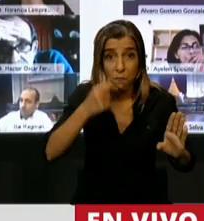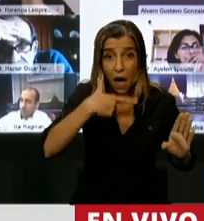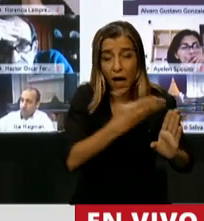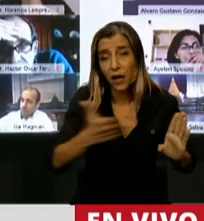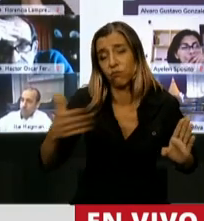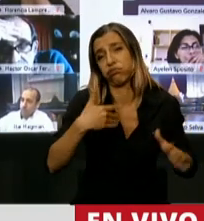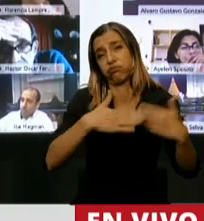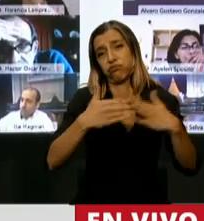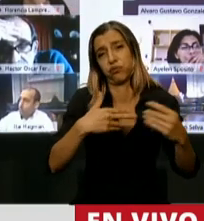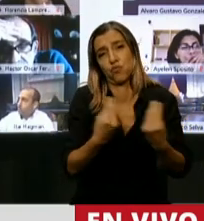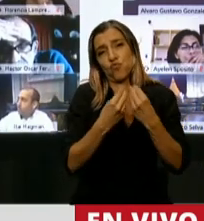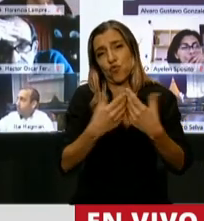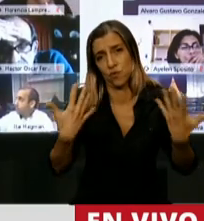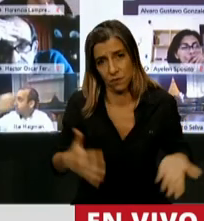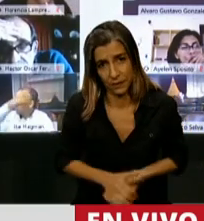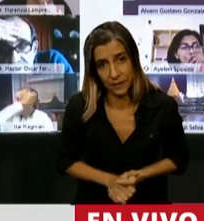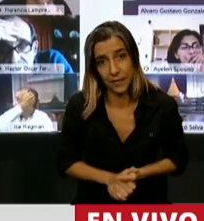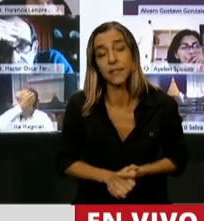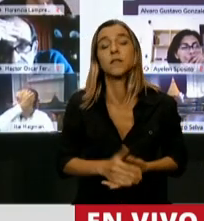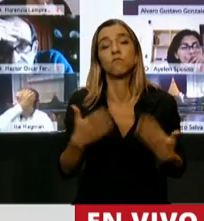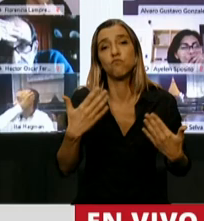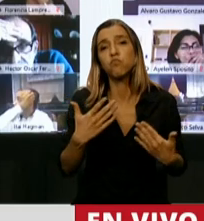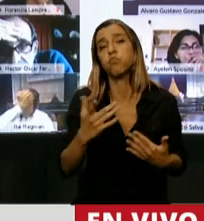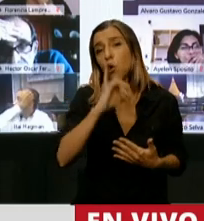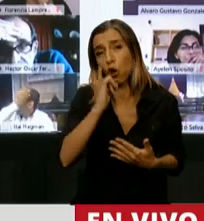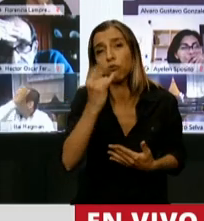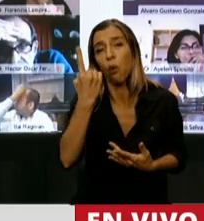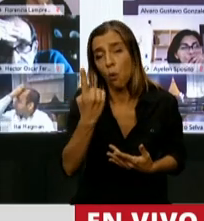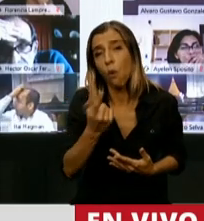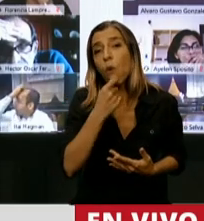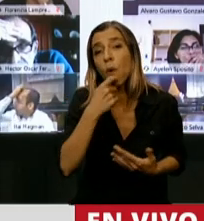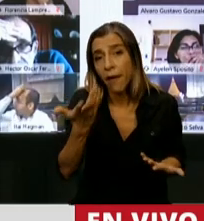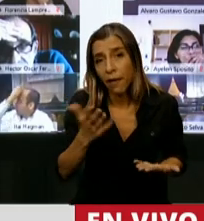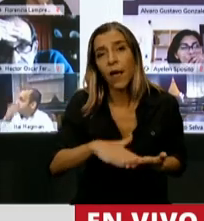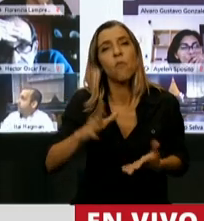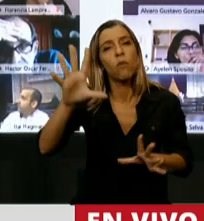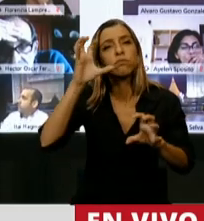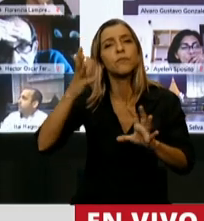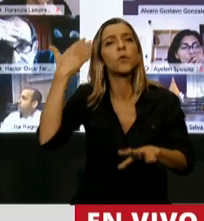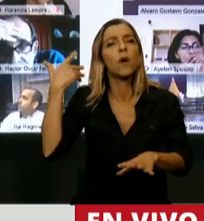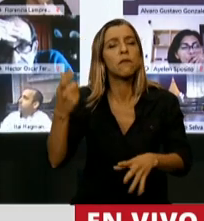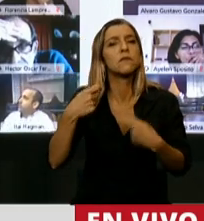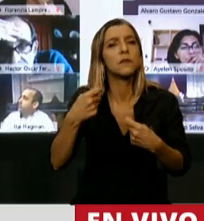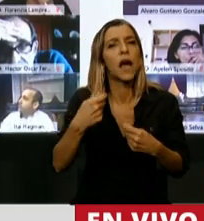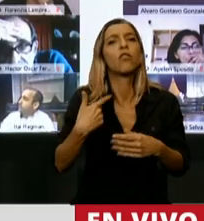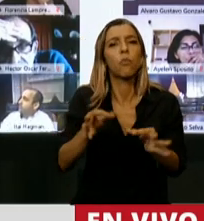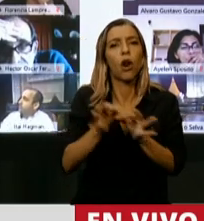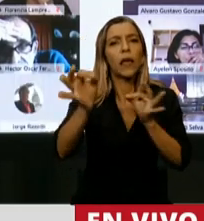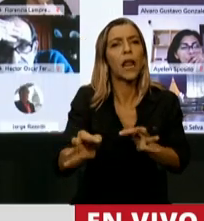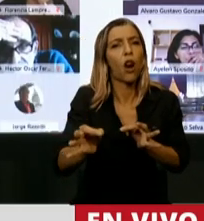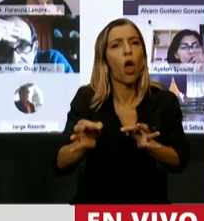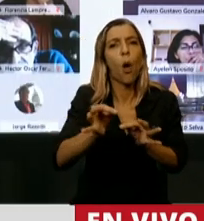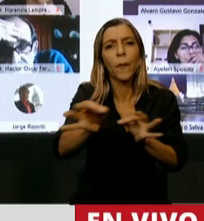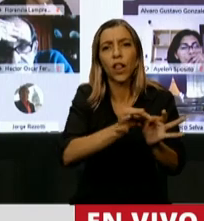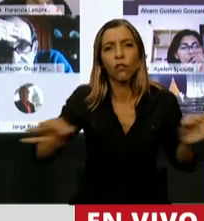citar un ejemplo, el más dramático, el más triste, el más lamentable, el costo del kilómetro cuadrado de las rutas pasó a